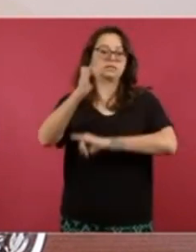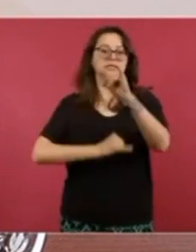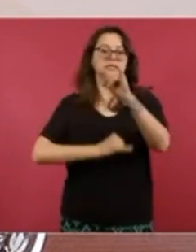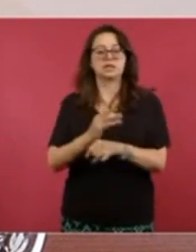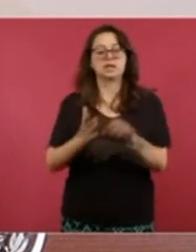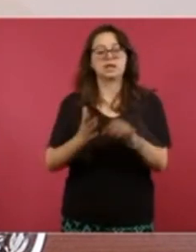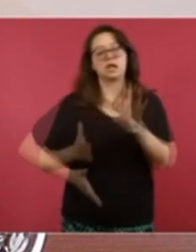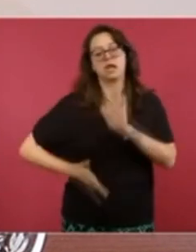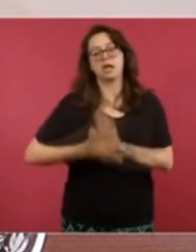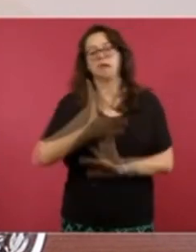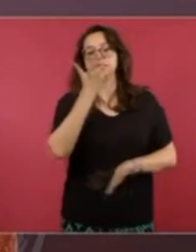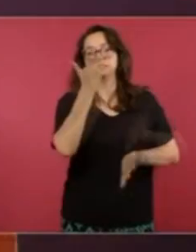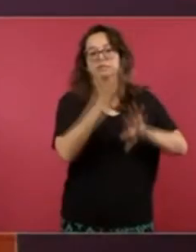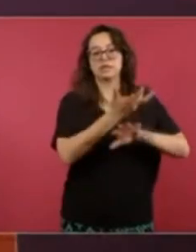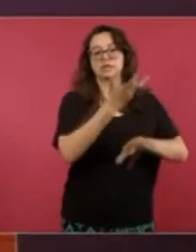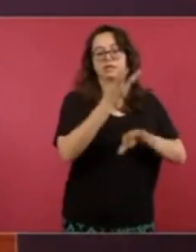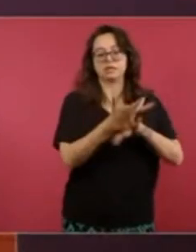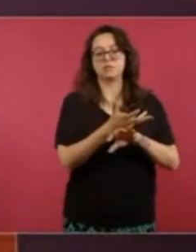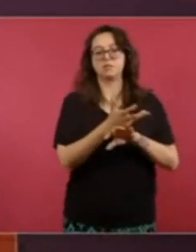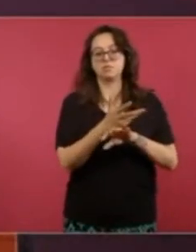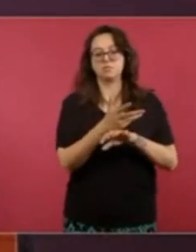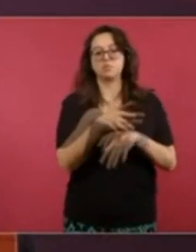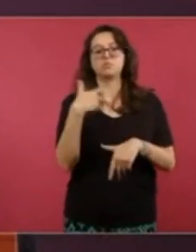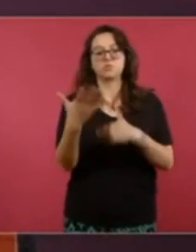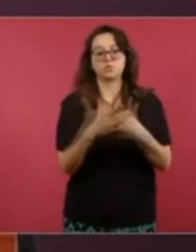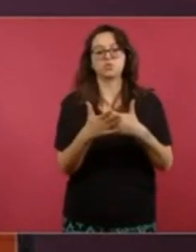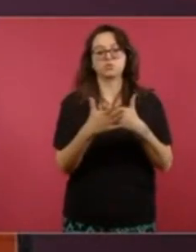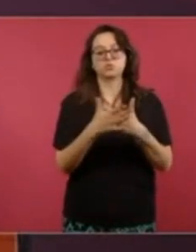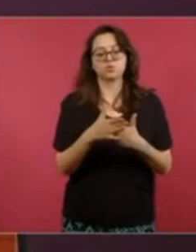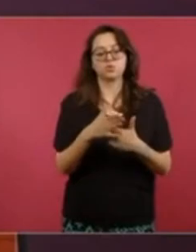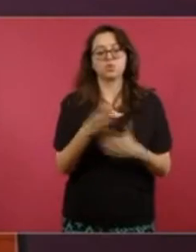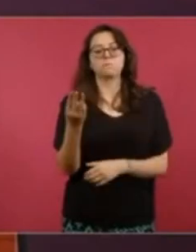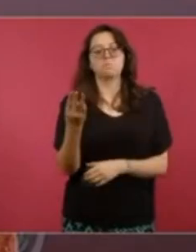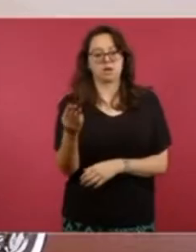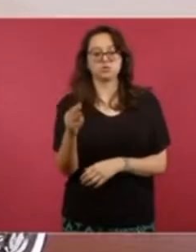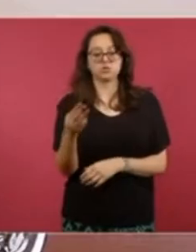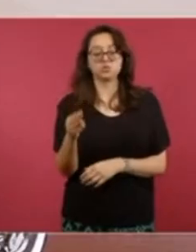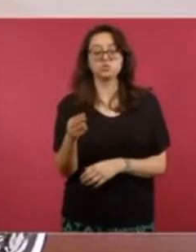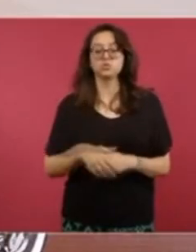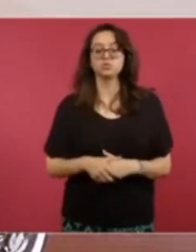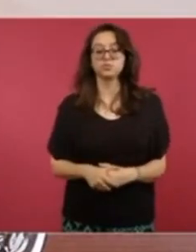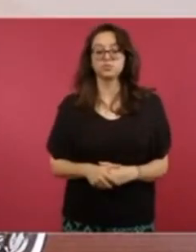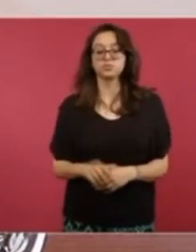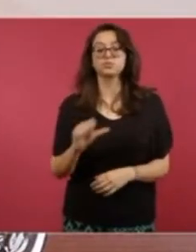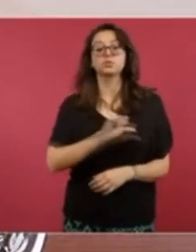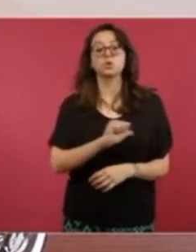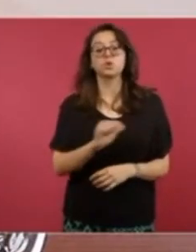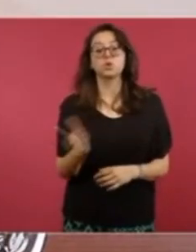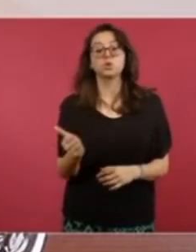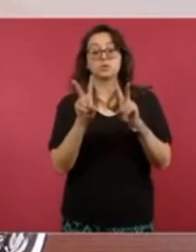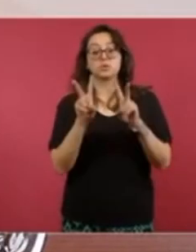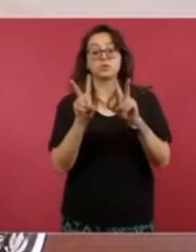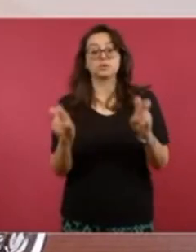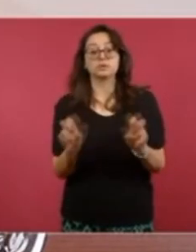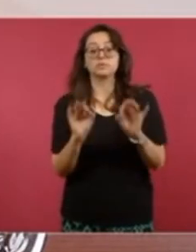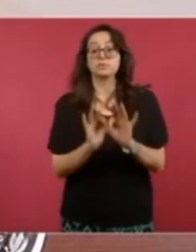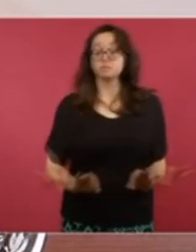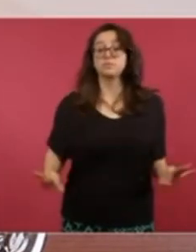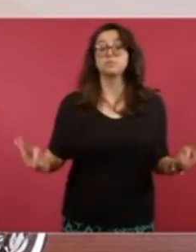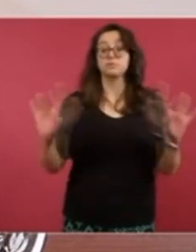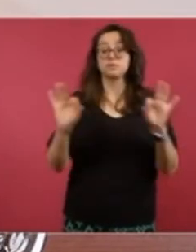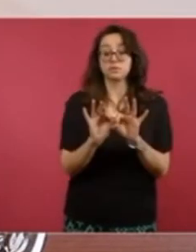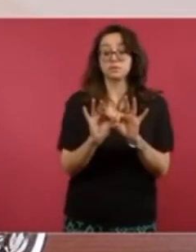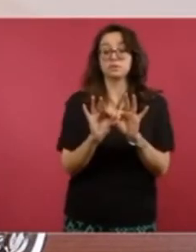operando al 85% de su capacidad, lo que permitirá restablecer vuelos internacionales a partir de mayo.